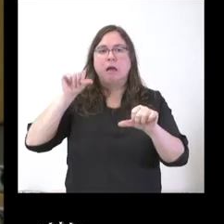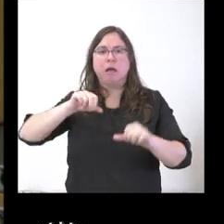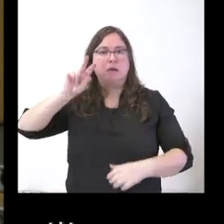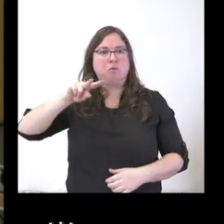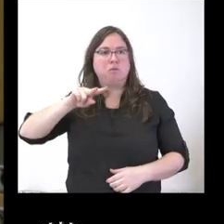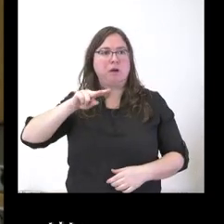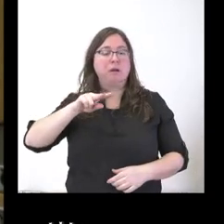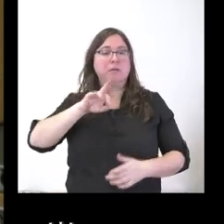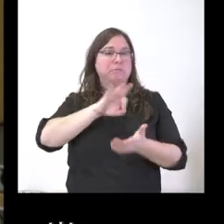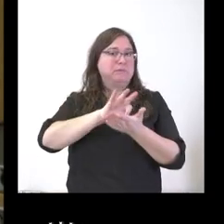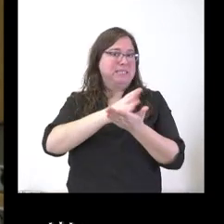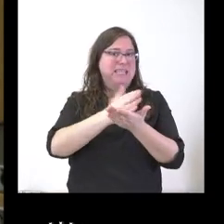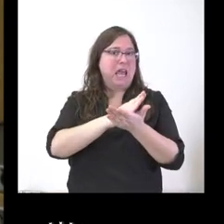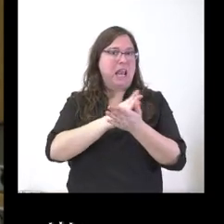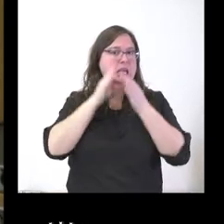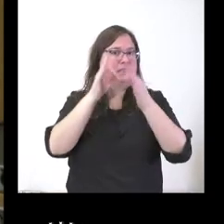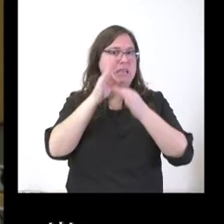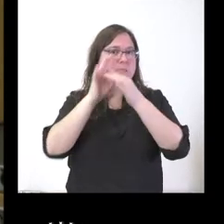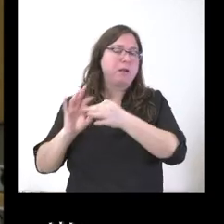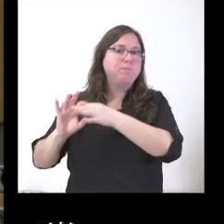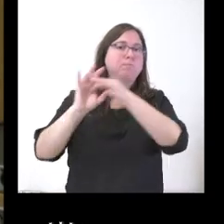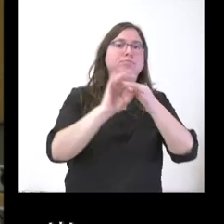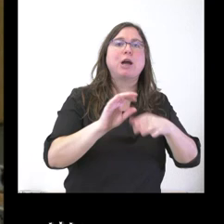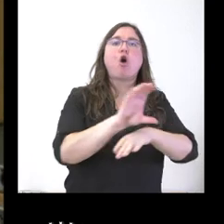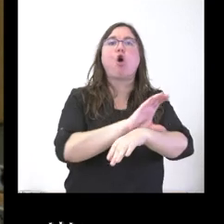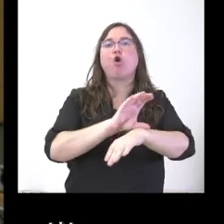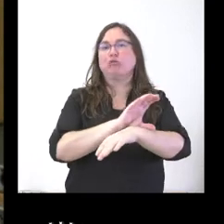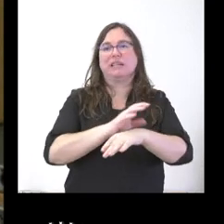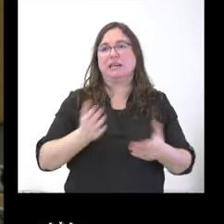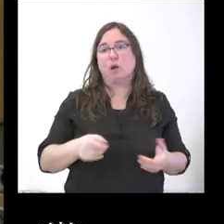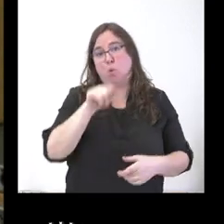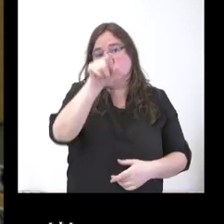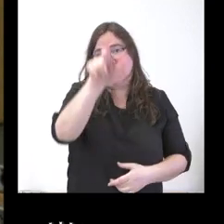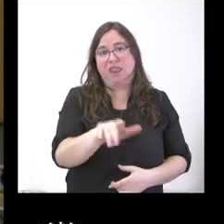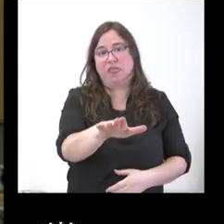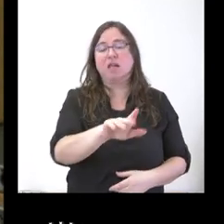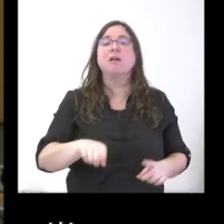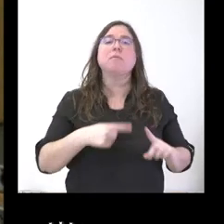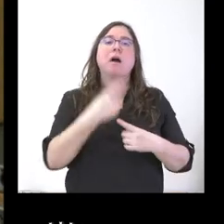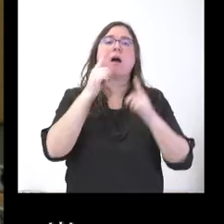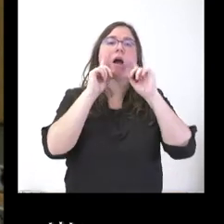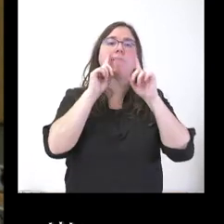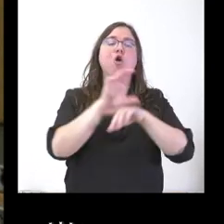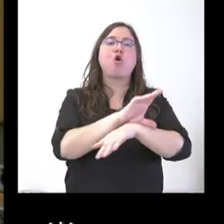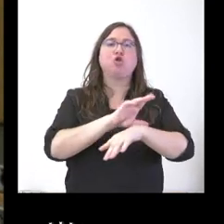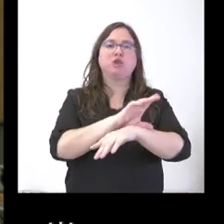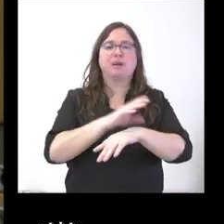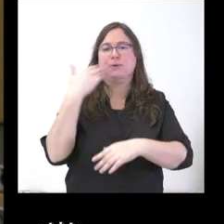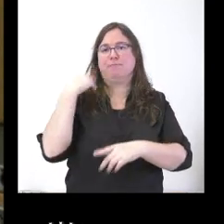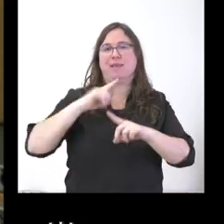El SERLA ha sido un órgano que ha dependido de su consejero, vamos, de usted en algunos casos, porque ha sido consejero de